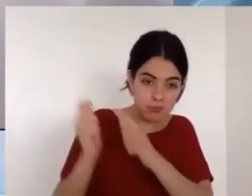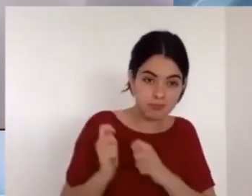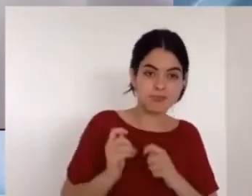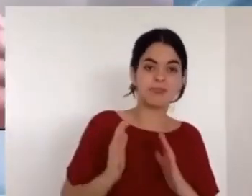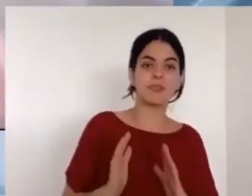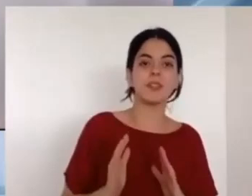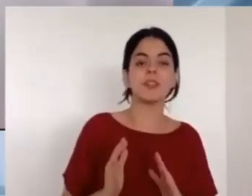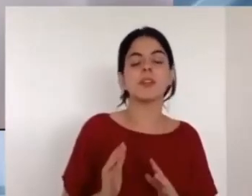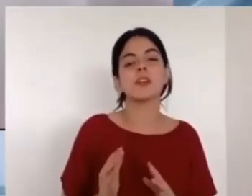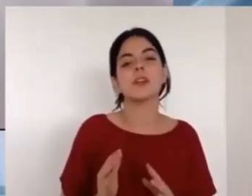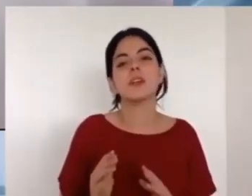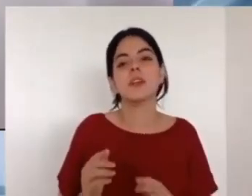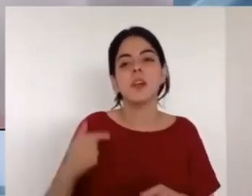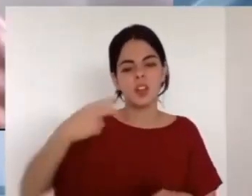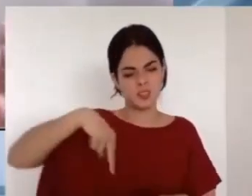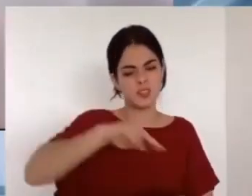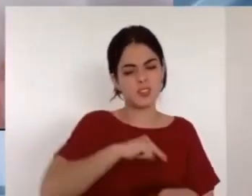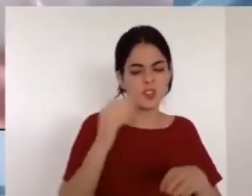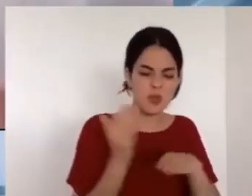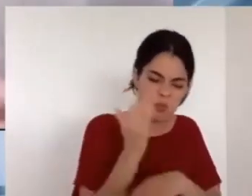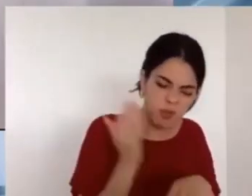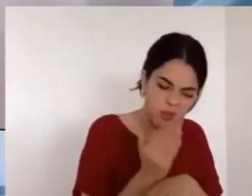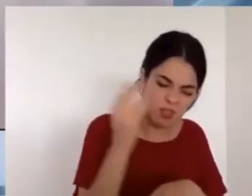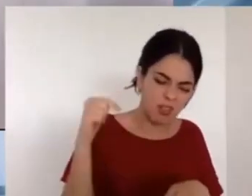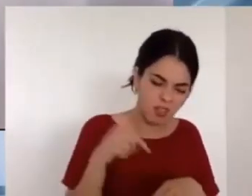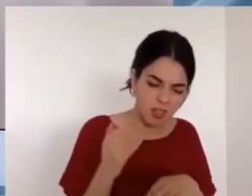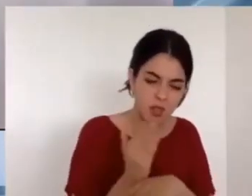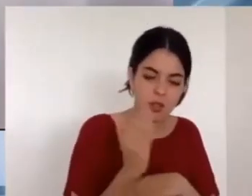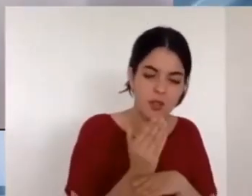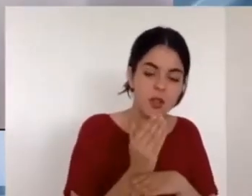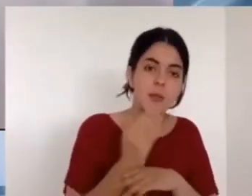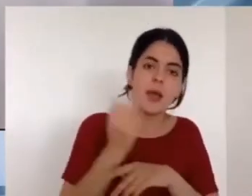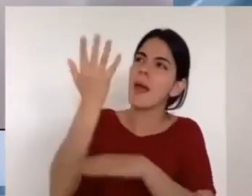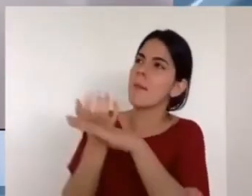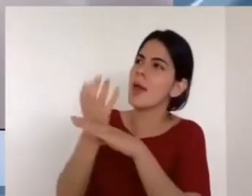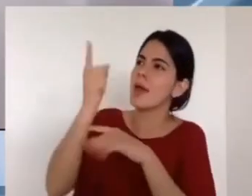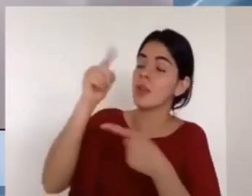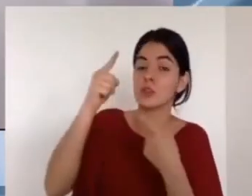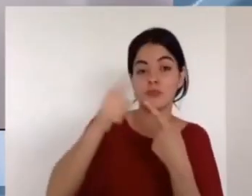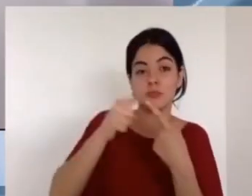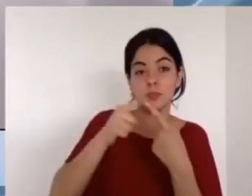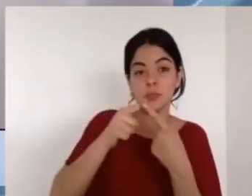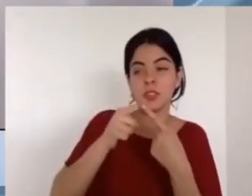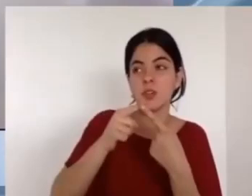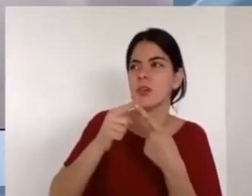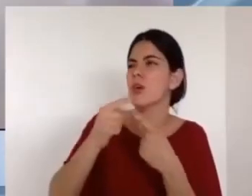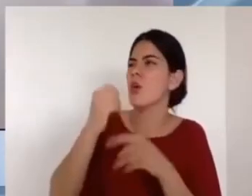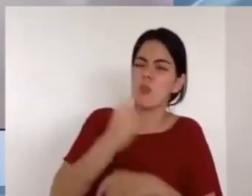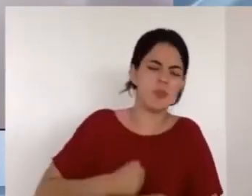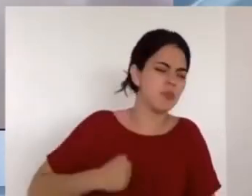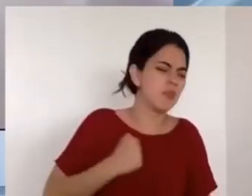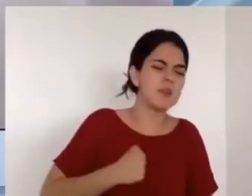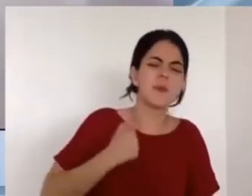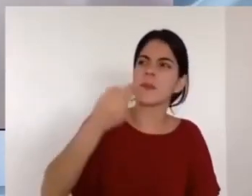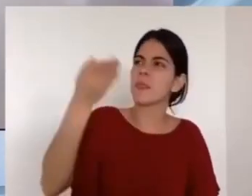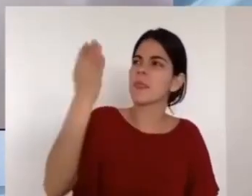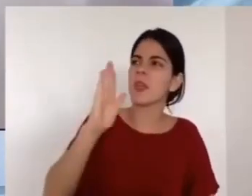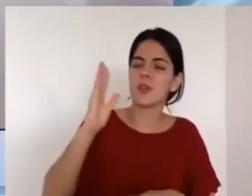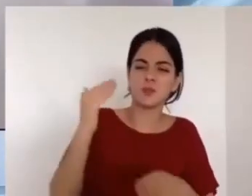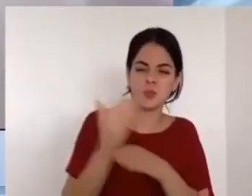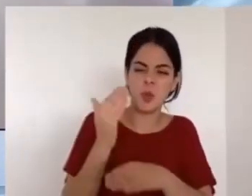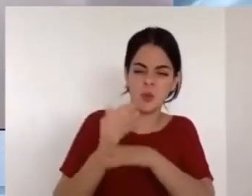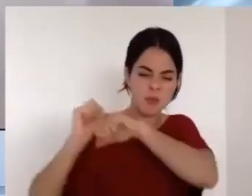al Señor que nos dé fuerzas para superar la montaña. Bueno, yo creo que